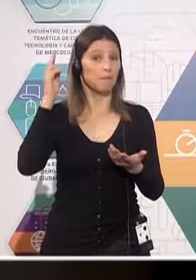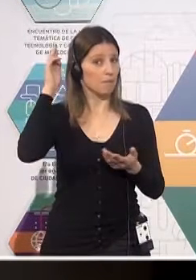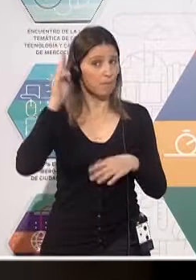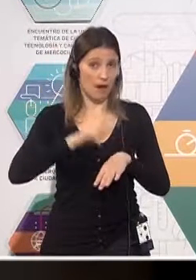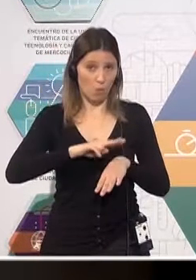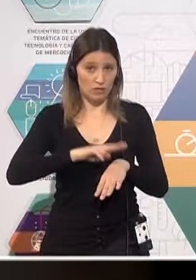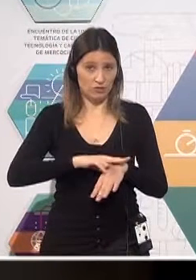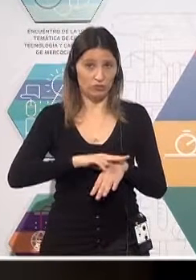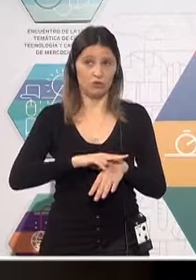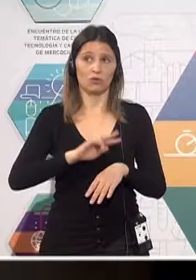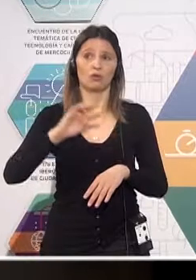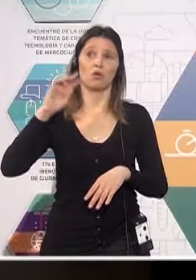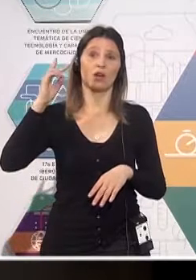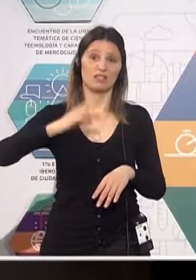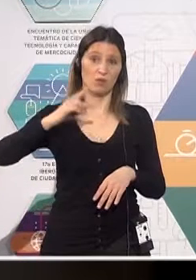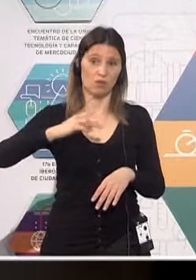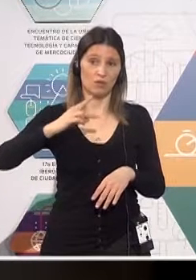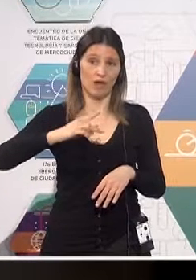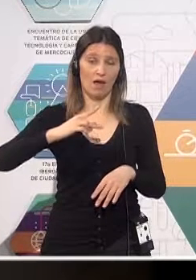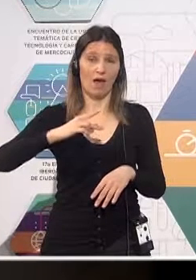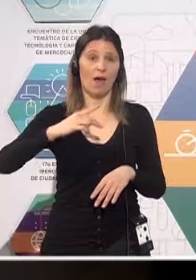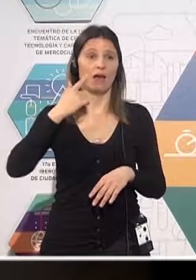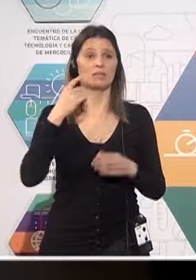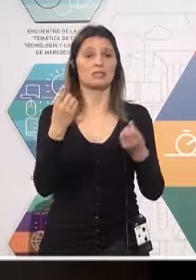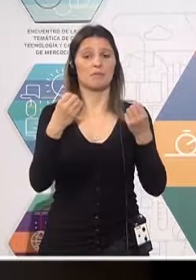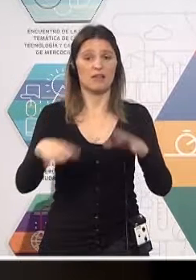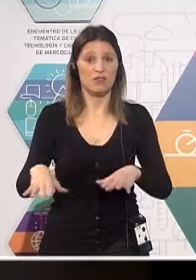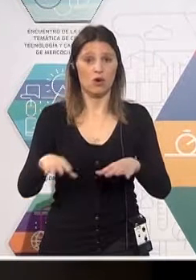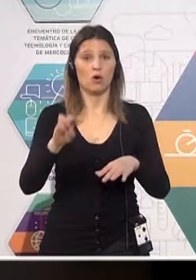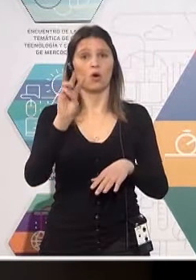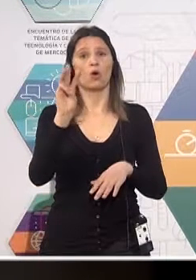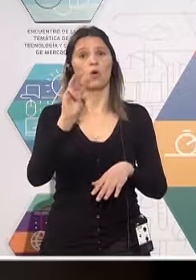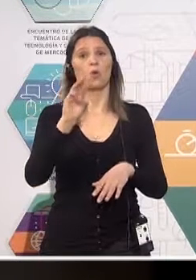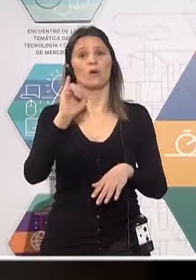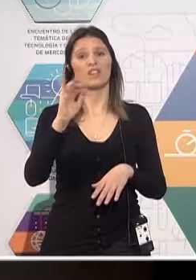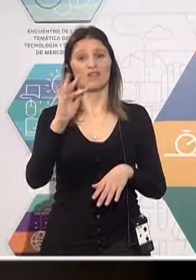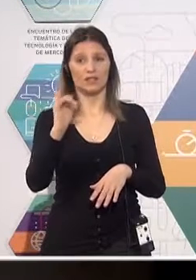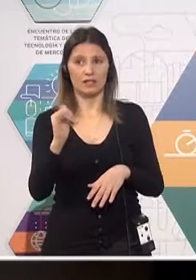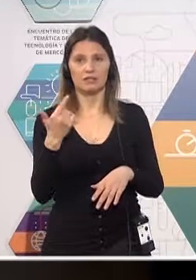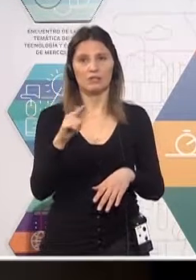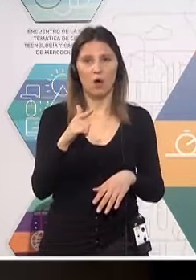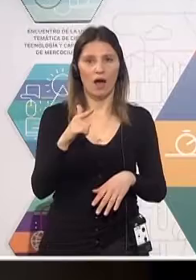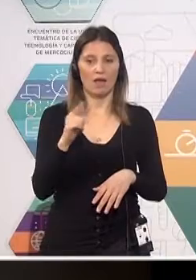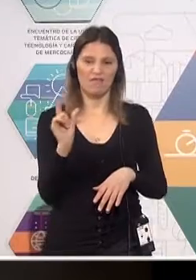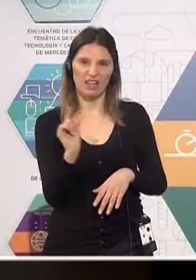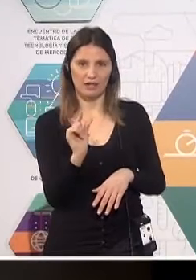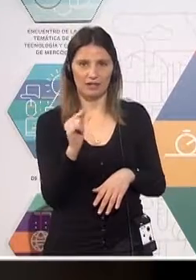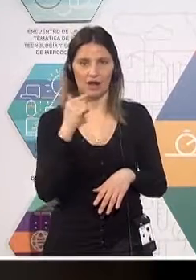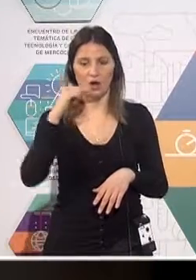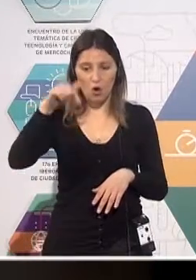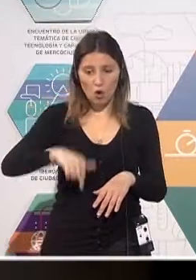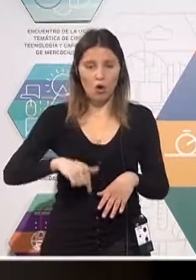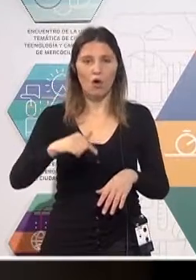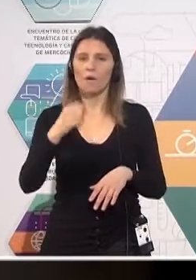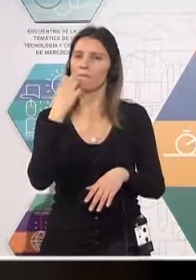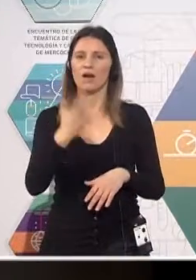es haber perdido la conexión Wi-Fi, ¿no? No tener batería. O sea, en el día de hoy el mejor